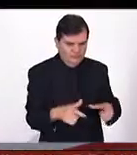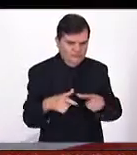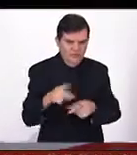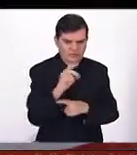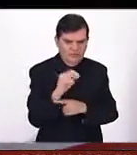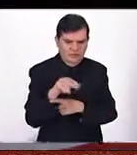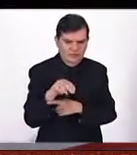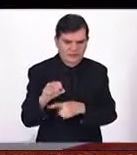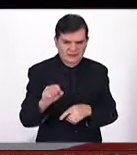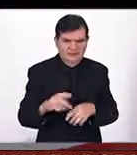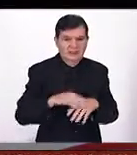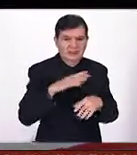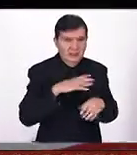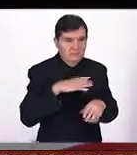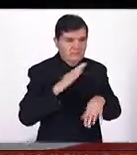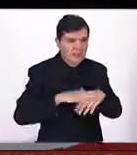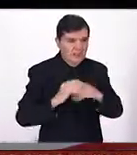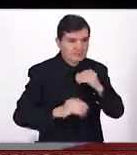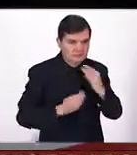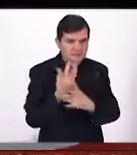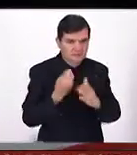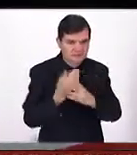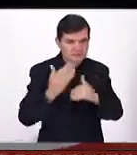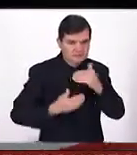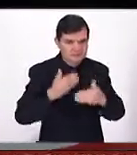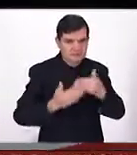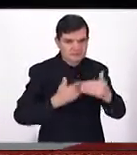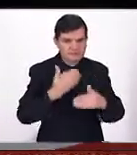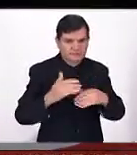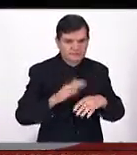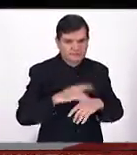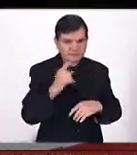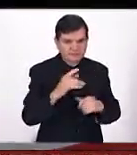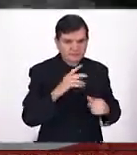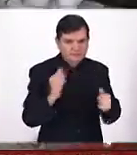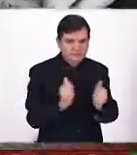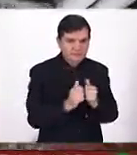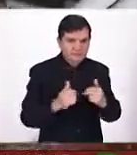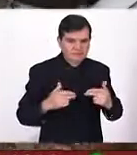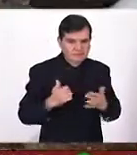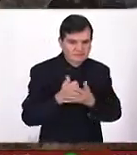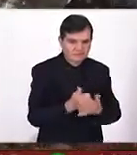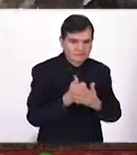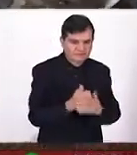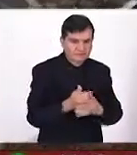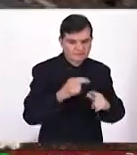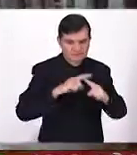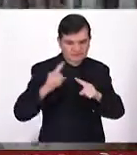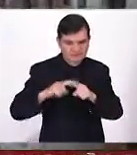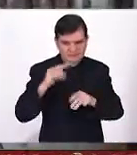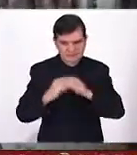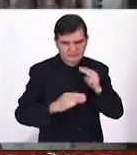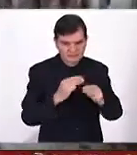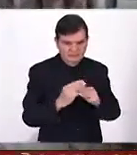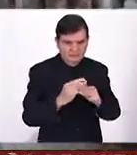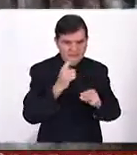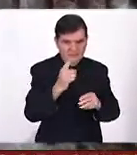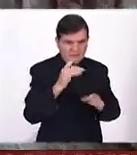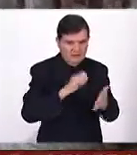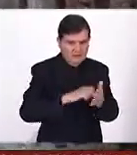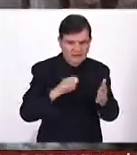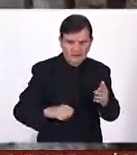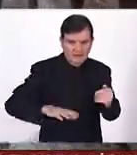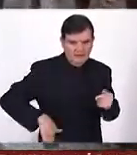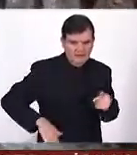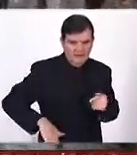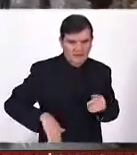tripulados, está siendo cada vez más utilizada con fines humanitarios en todo el mundo. Uno de los ejemplos más